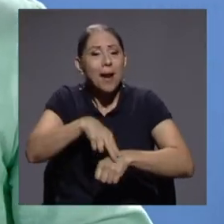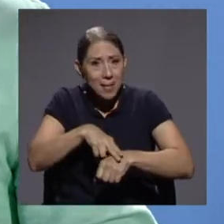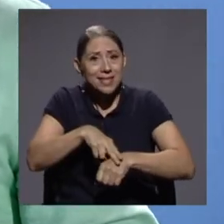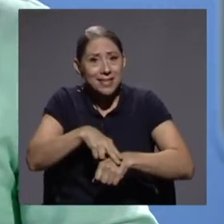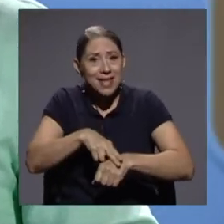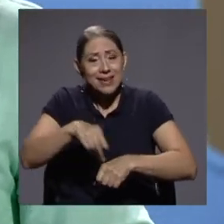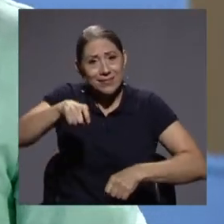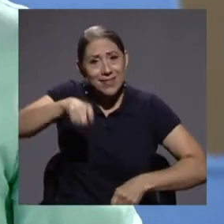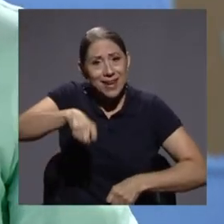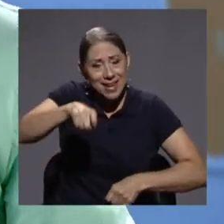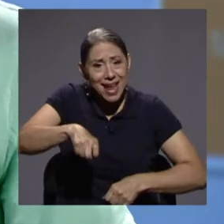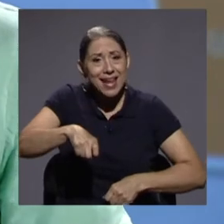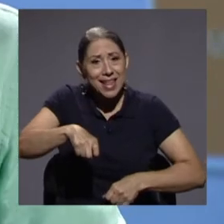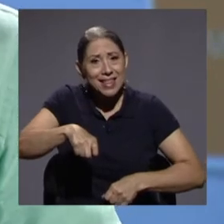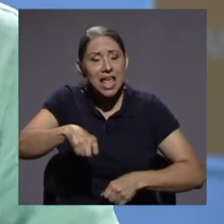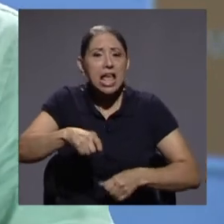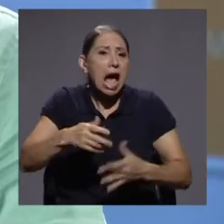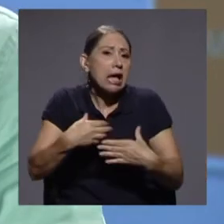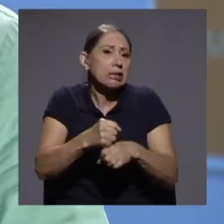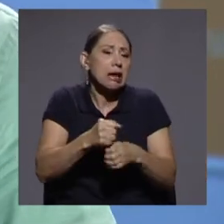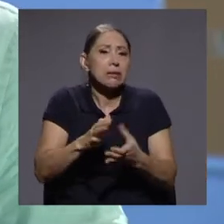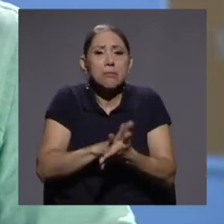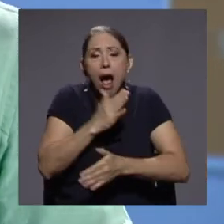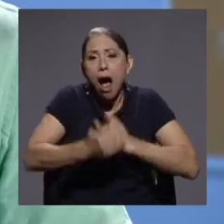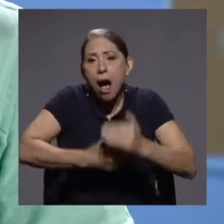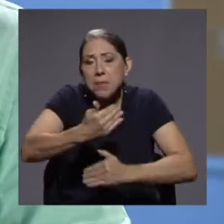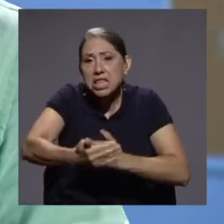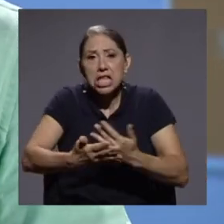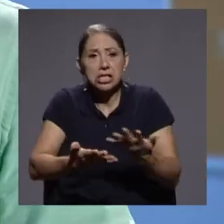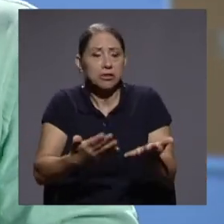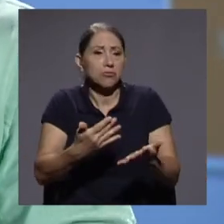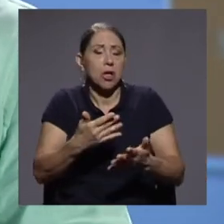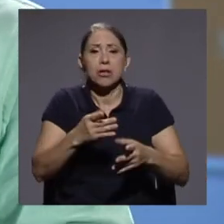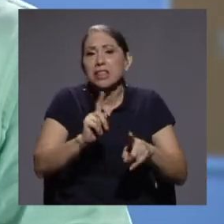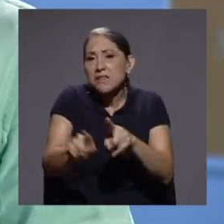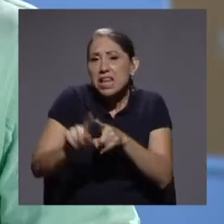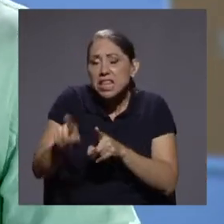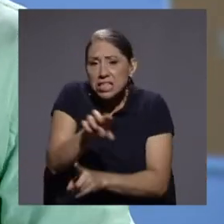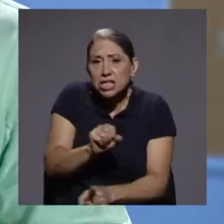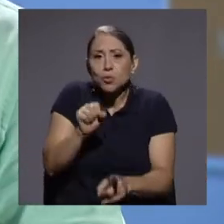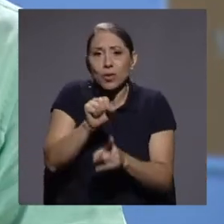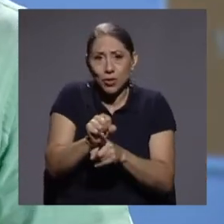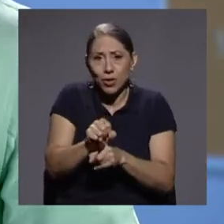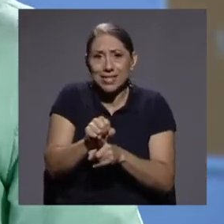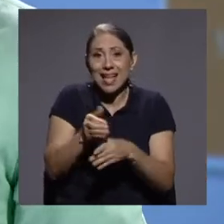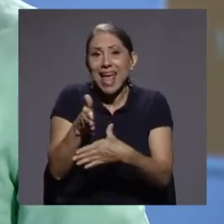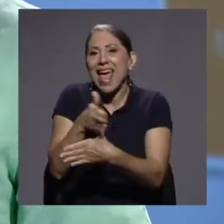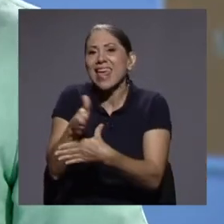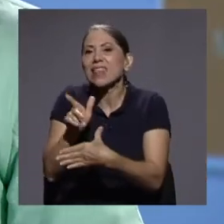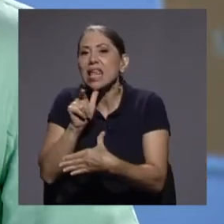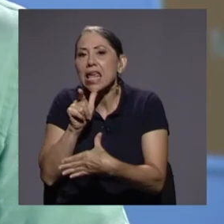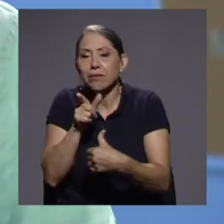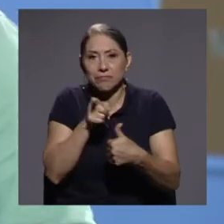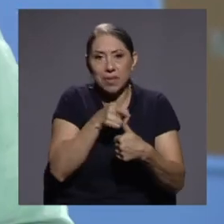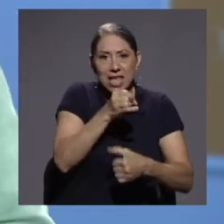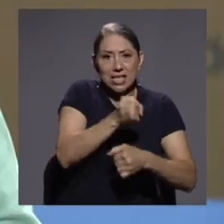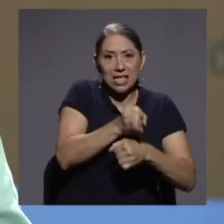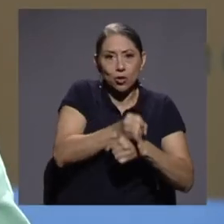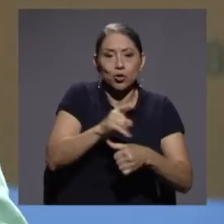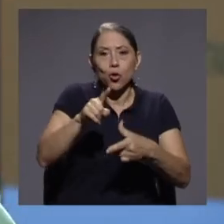requieren de trámites, gestiones, procesos, procedimientos, entre la institución y la ciudadanía.